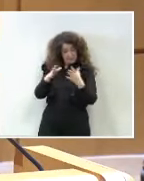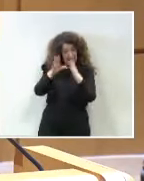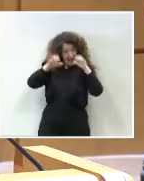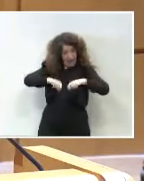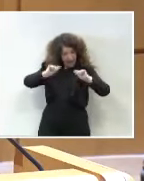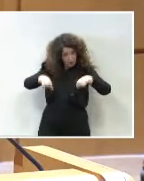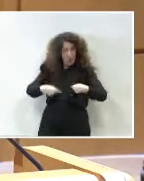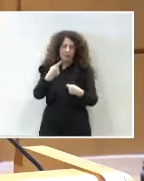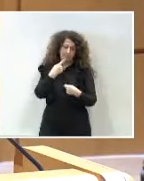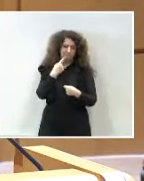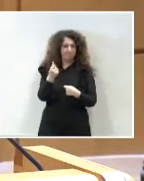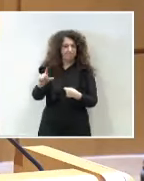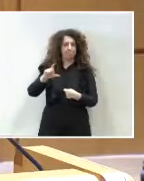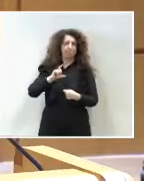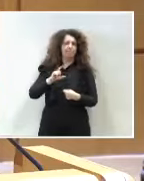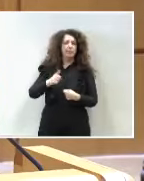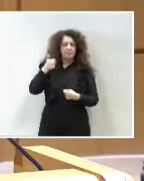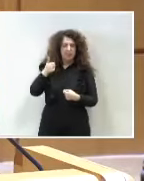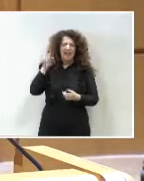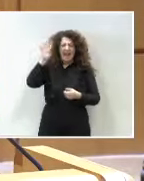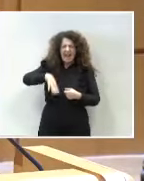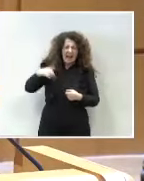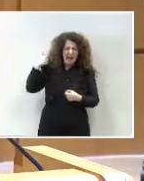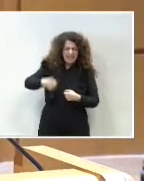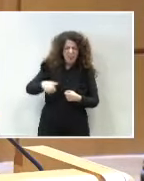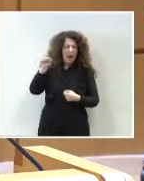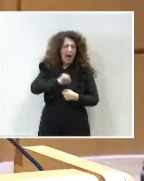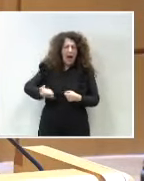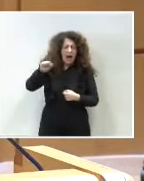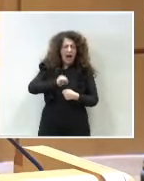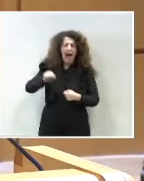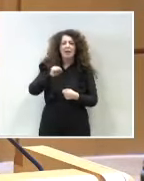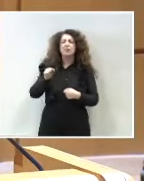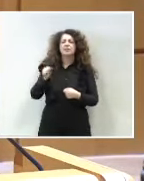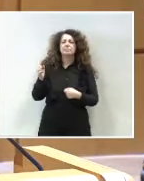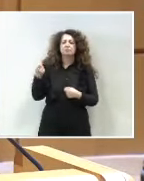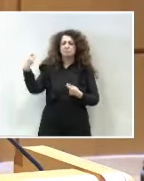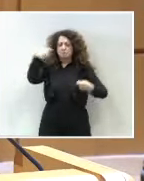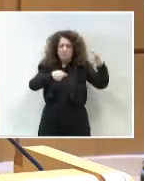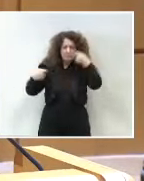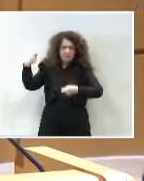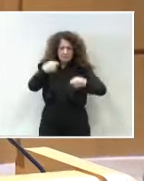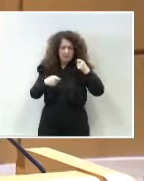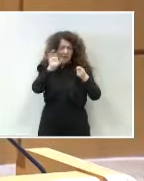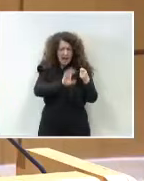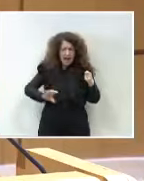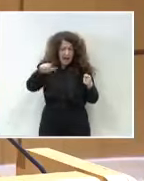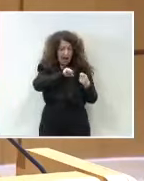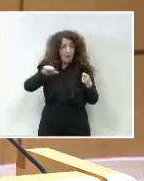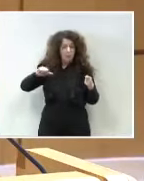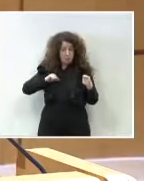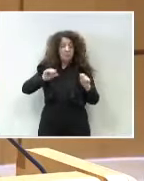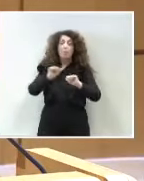Socialista. Cataluña lleva décadas bajo el régimen común de financiación autonómica y hemos vivido varios